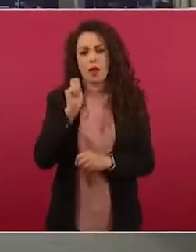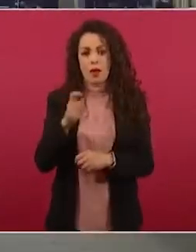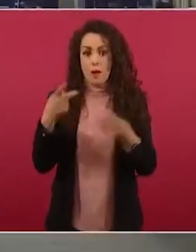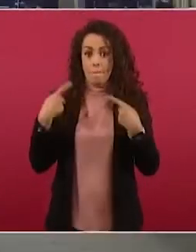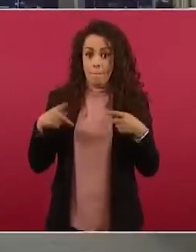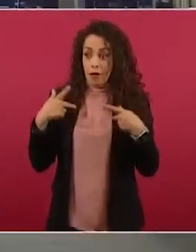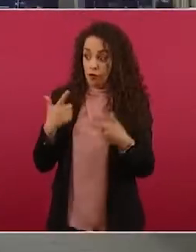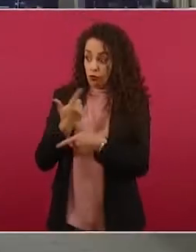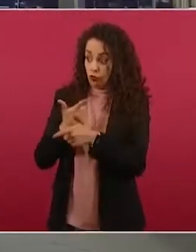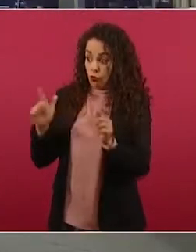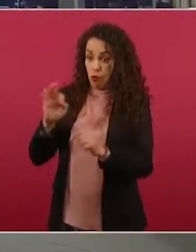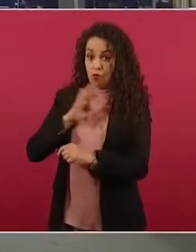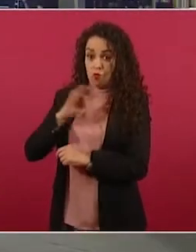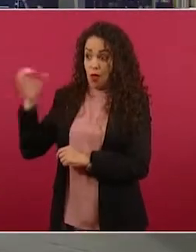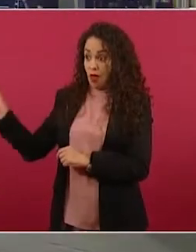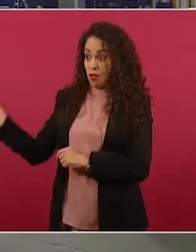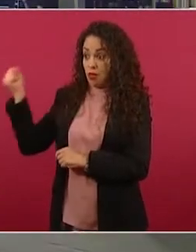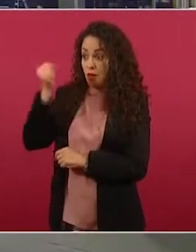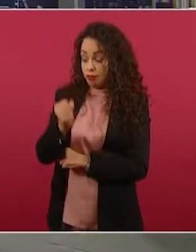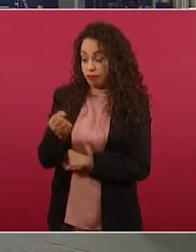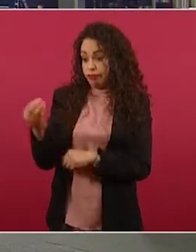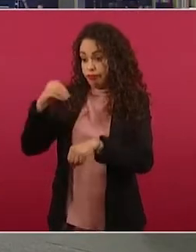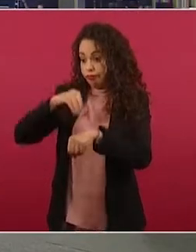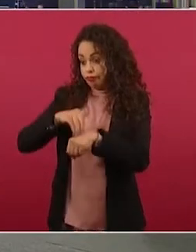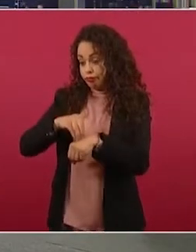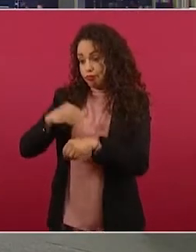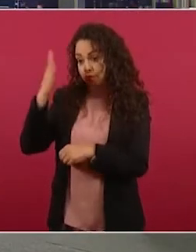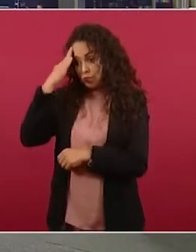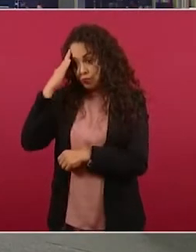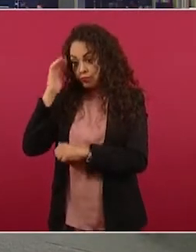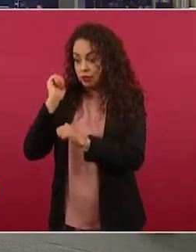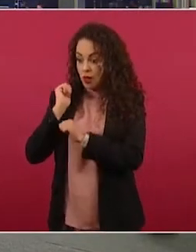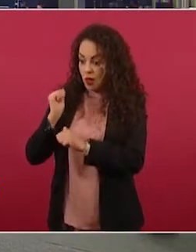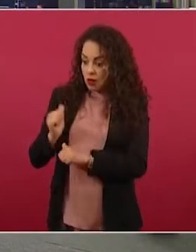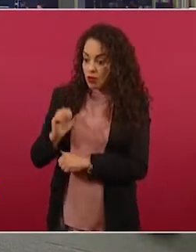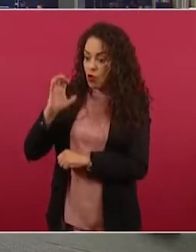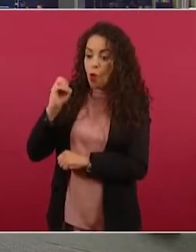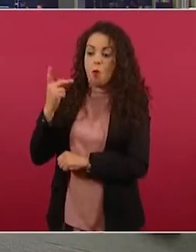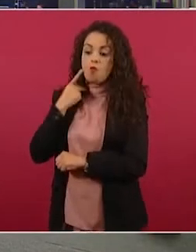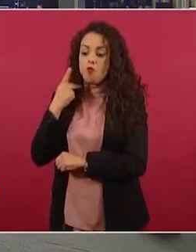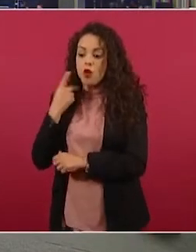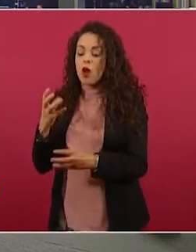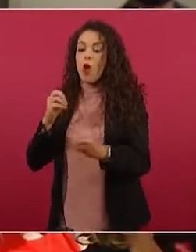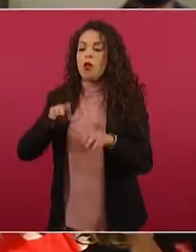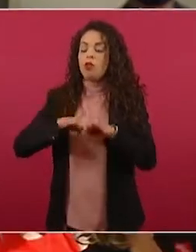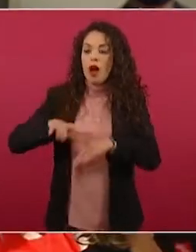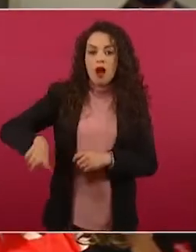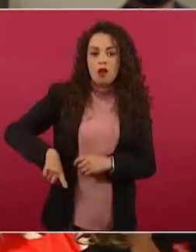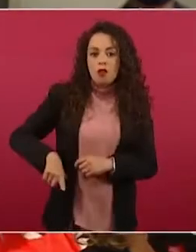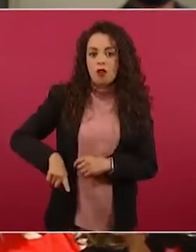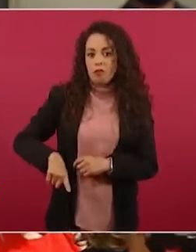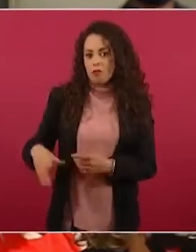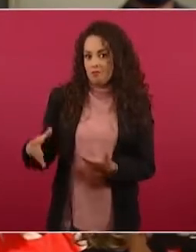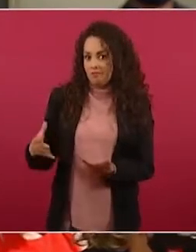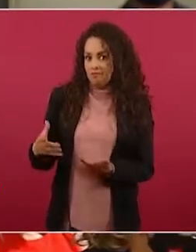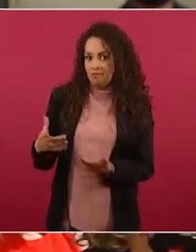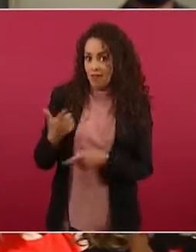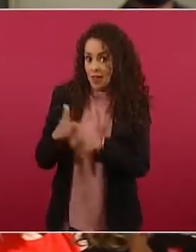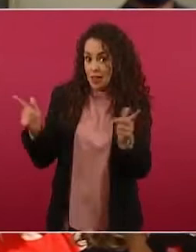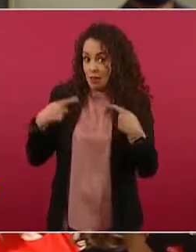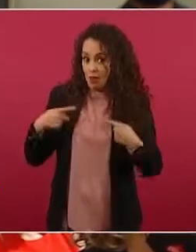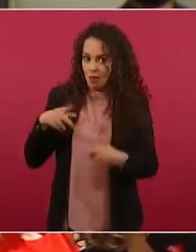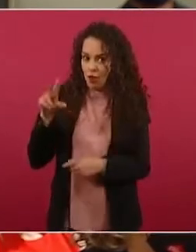aspirar a un cargo de elección popular o a dedicarse a la política, quiero destacar precisamente este factor que usted ha